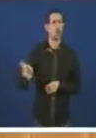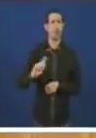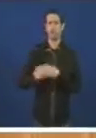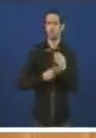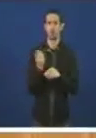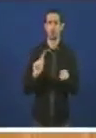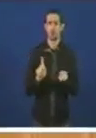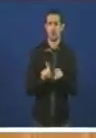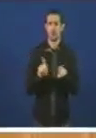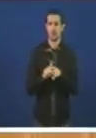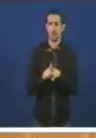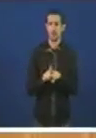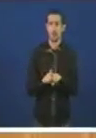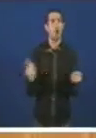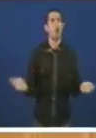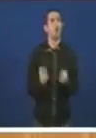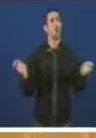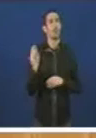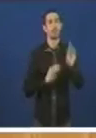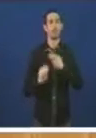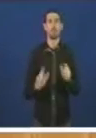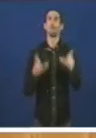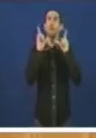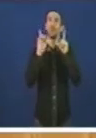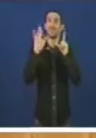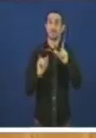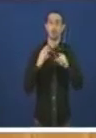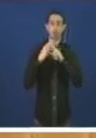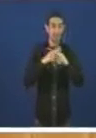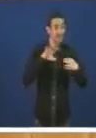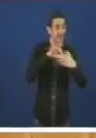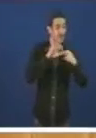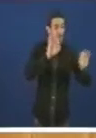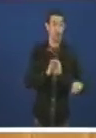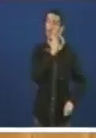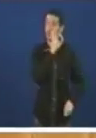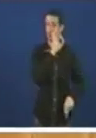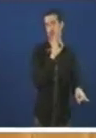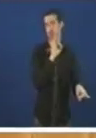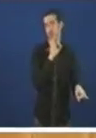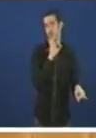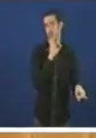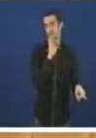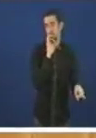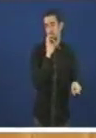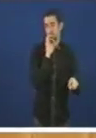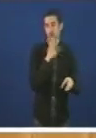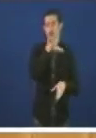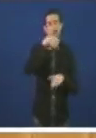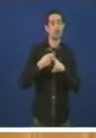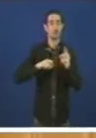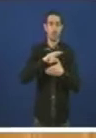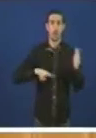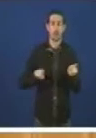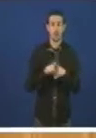recetas polo mundo adiante, sí. A respeito do país, cero. E que deixe de parapetarse no Consellerio de Economía e Industria e que asuma en primeira persoa